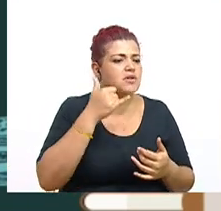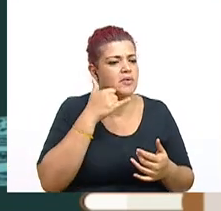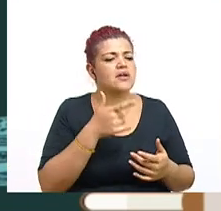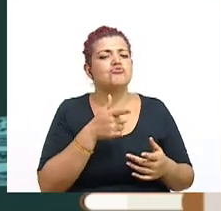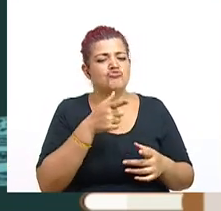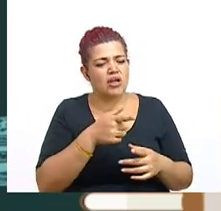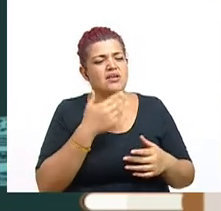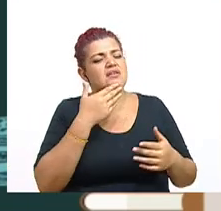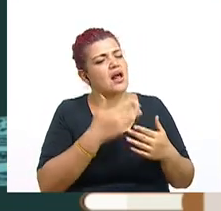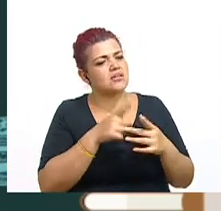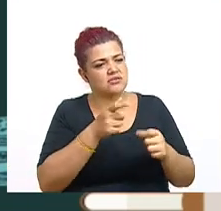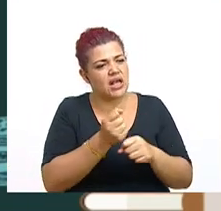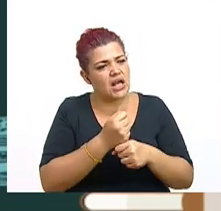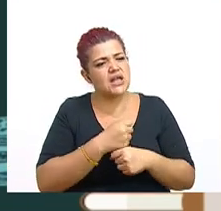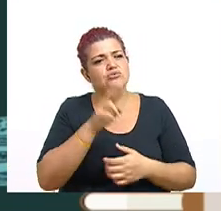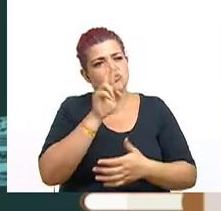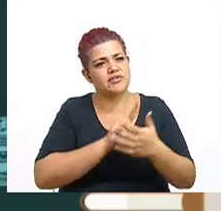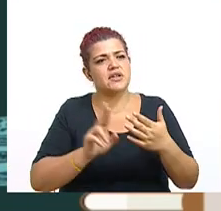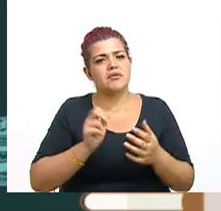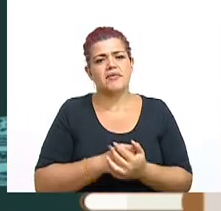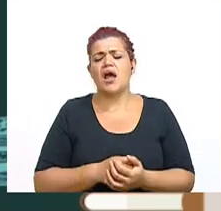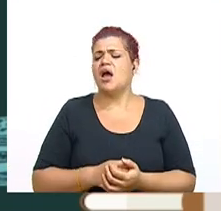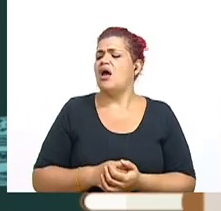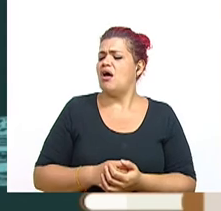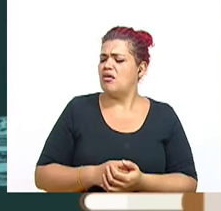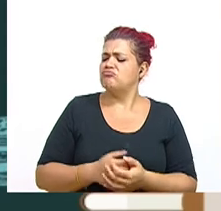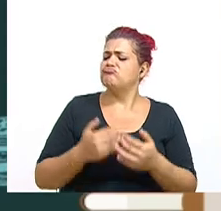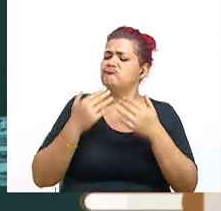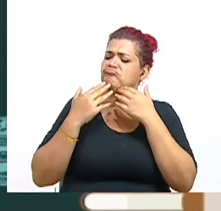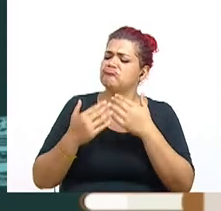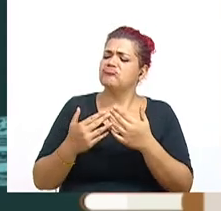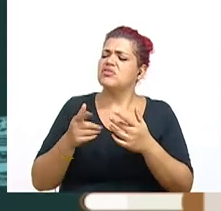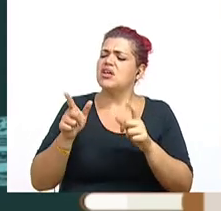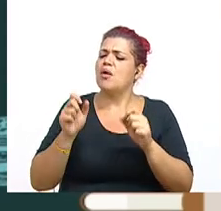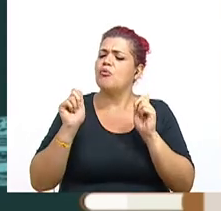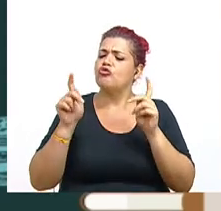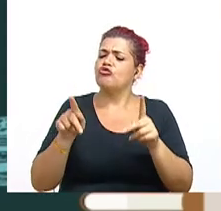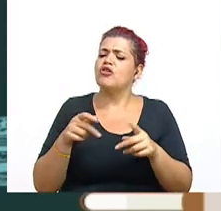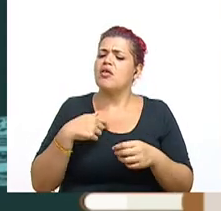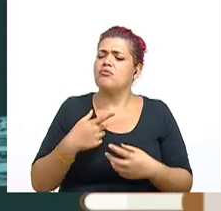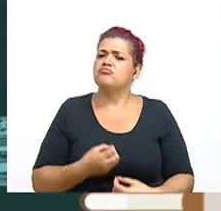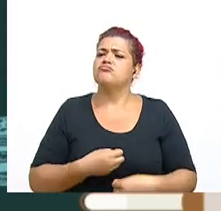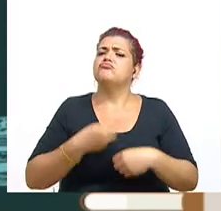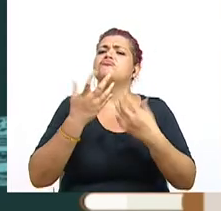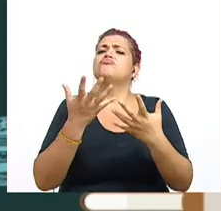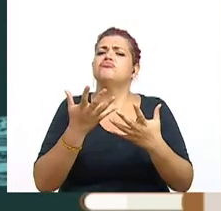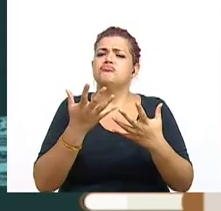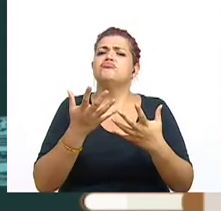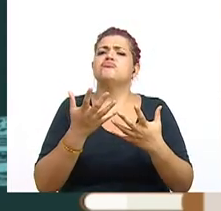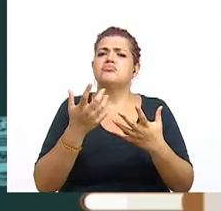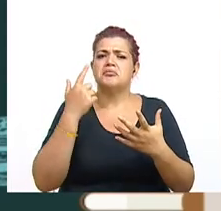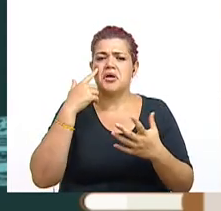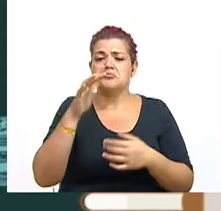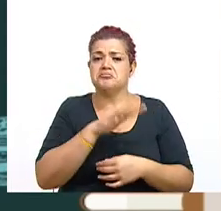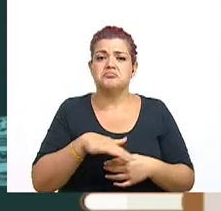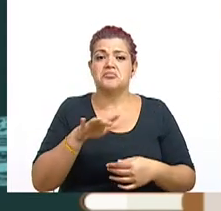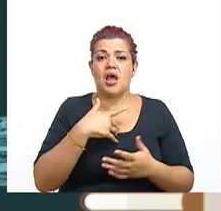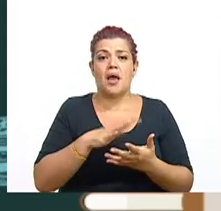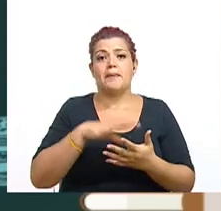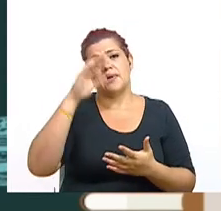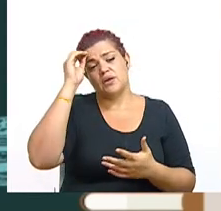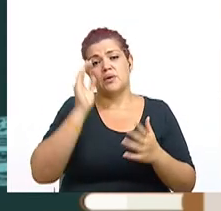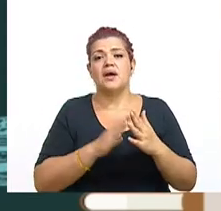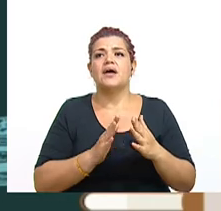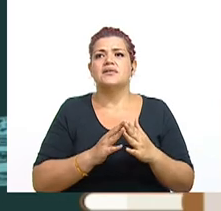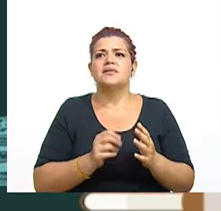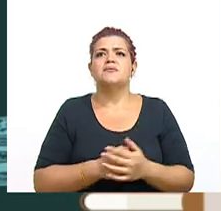la creación de la Universidad de Costa Rica. Le agradezco mucho la oportunidad de expresarme a través de este espacio de Aprendo